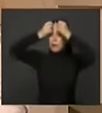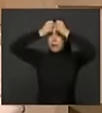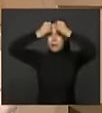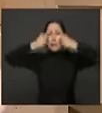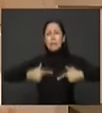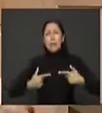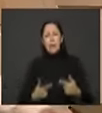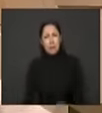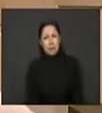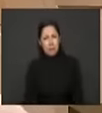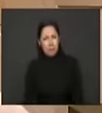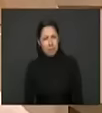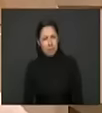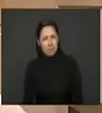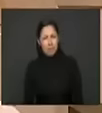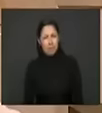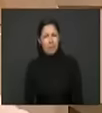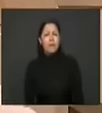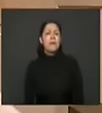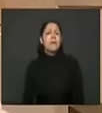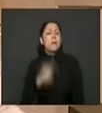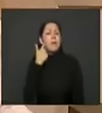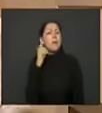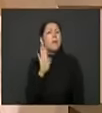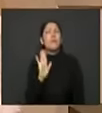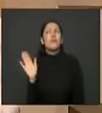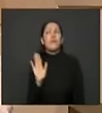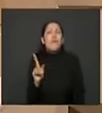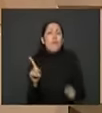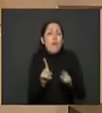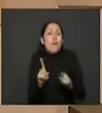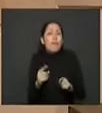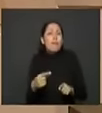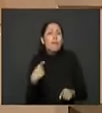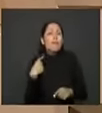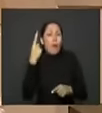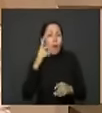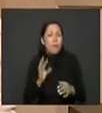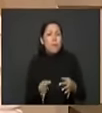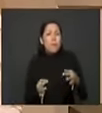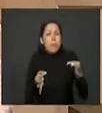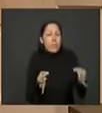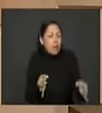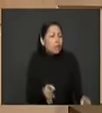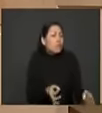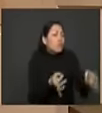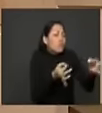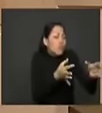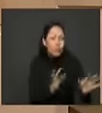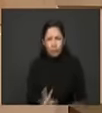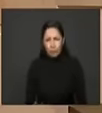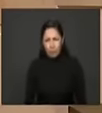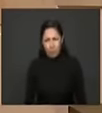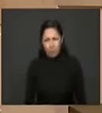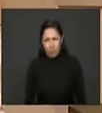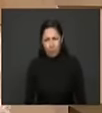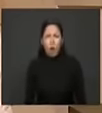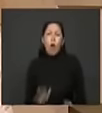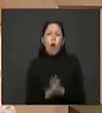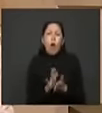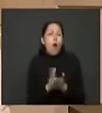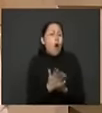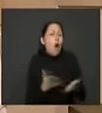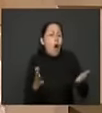es como la organización de caridad que hace la política social. Lleva unos cheques de acción social, lleva uno que otro recurso